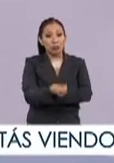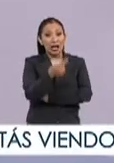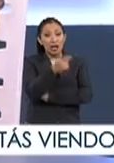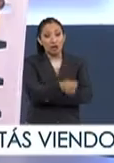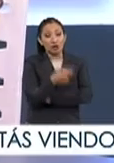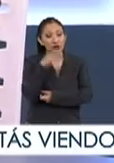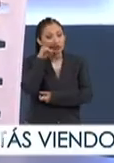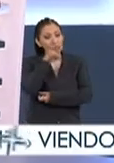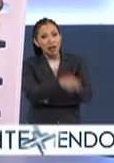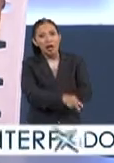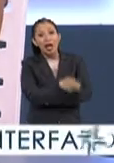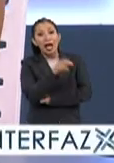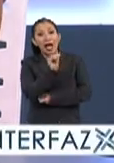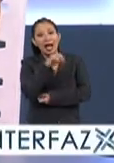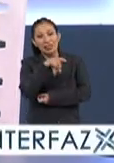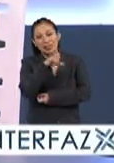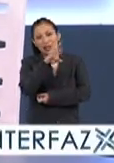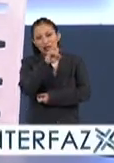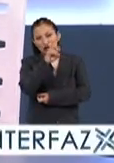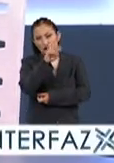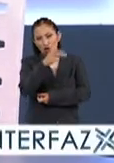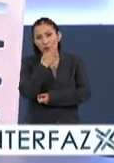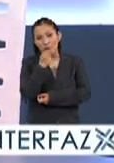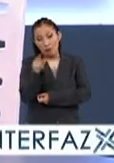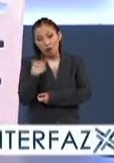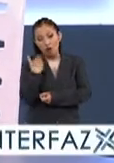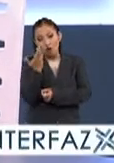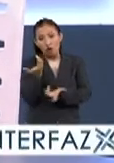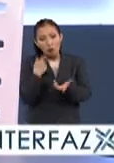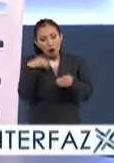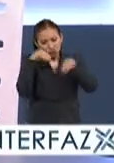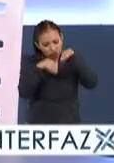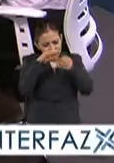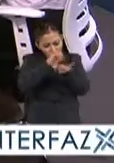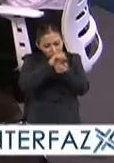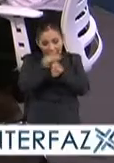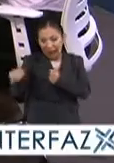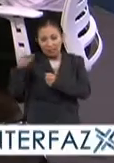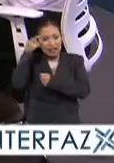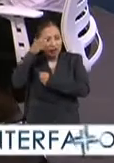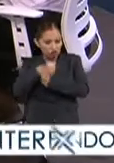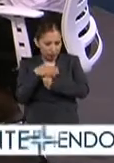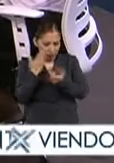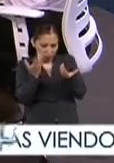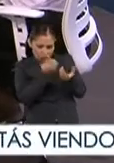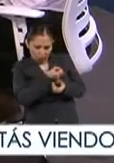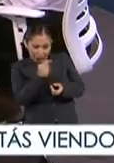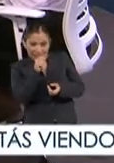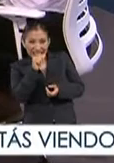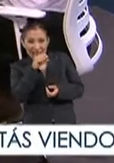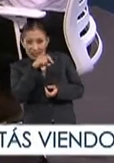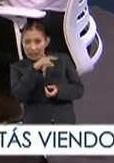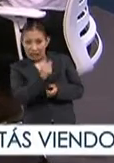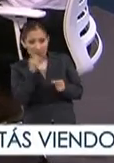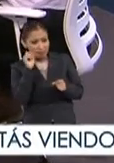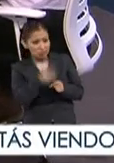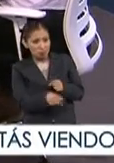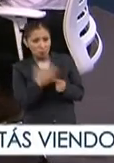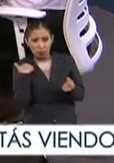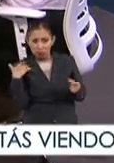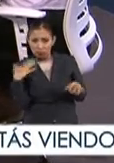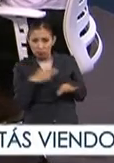de Wes Anderson pero obvio que tiene gente animando él es el director pero la técnica como tal solo ha